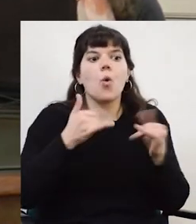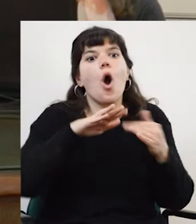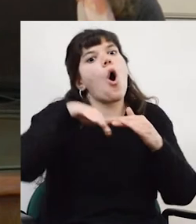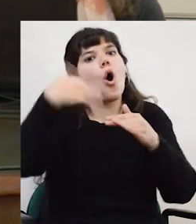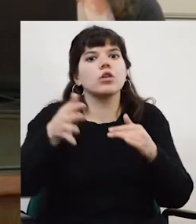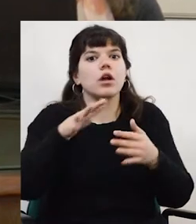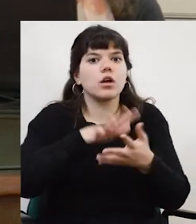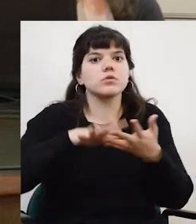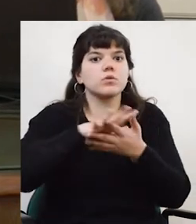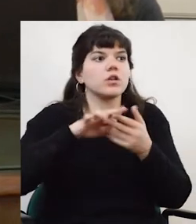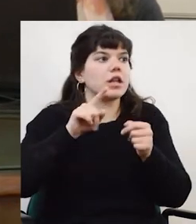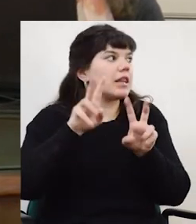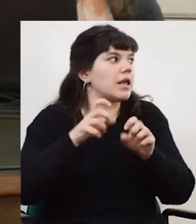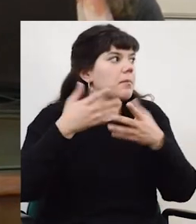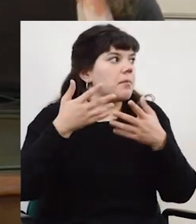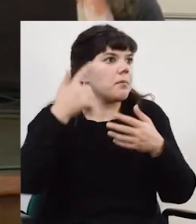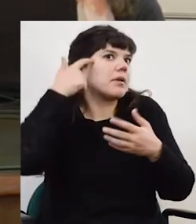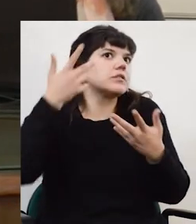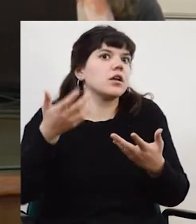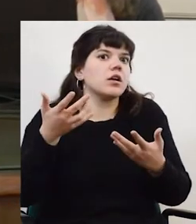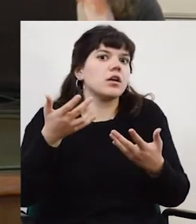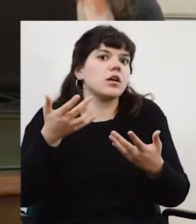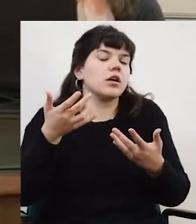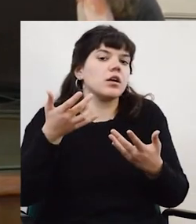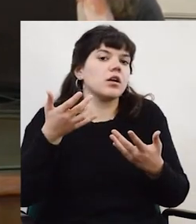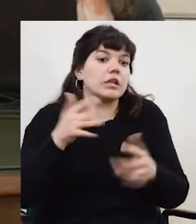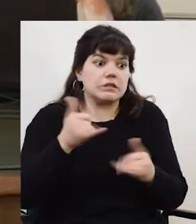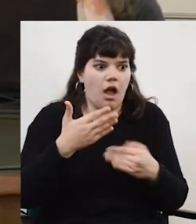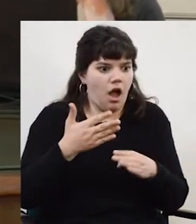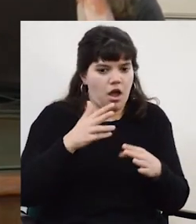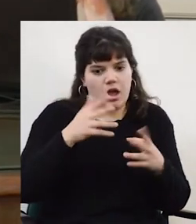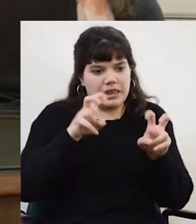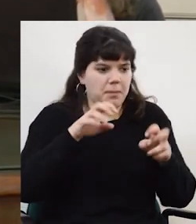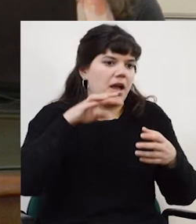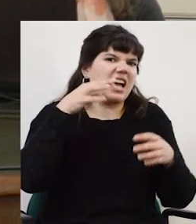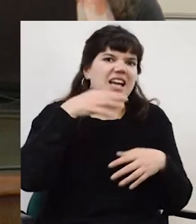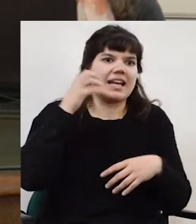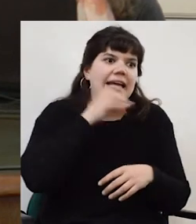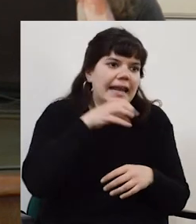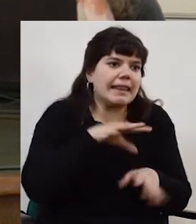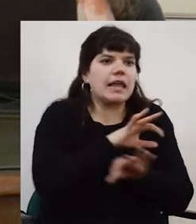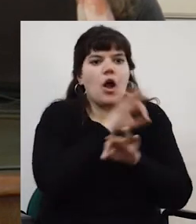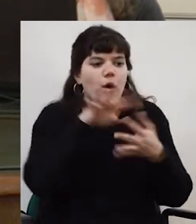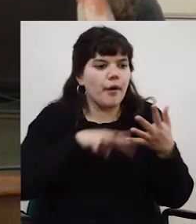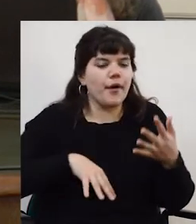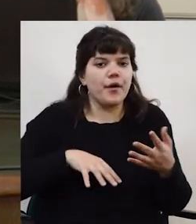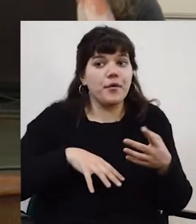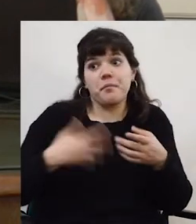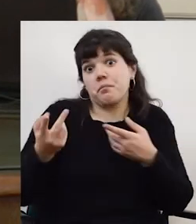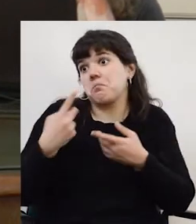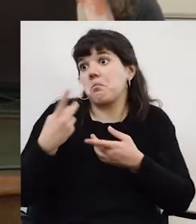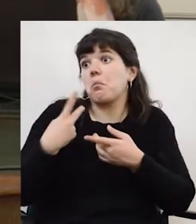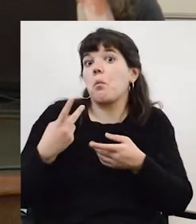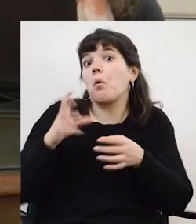paso y ahí Cecilia sabe, de, bueno, pensalo, pensemos en cuando ya tenés masa crítica y el otro tiene masa crítica en un posgrado común,